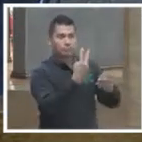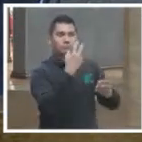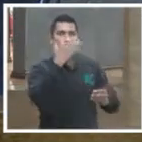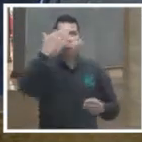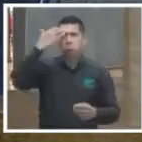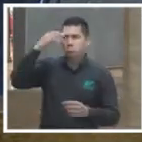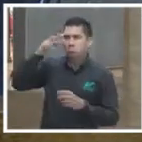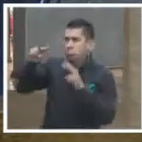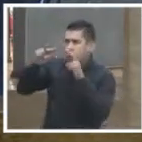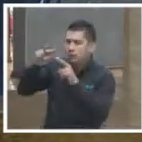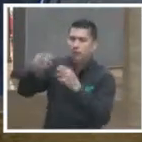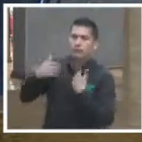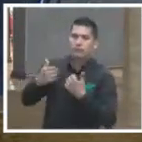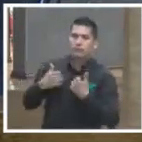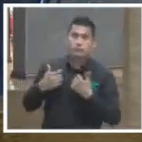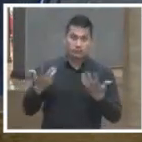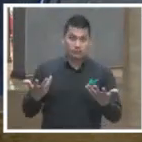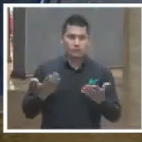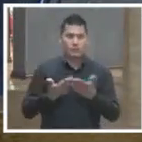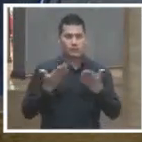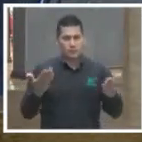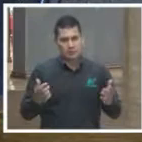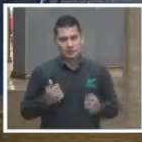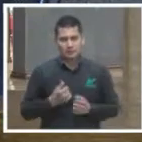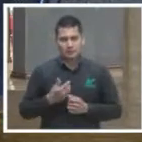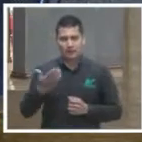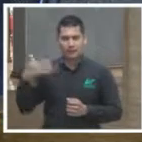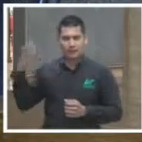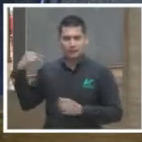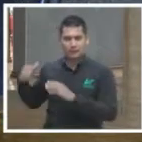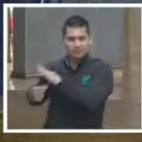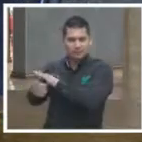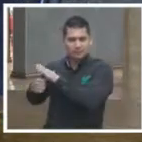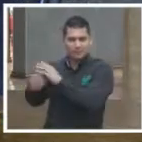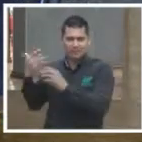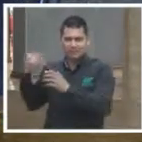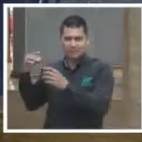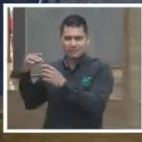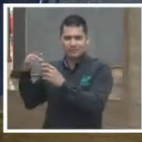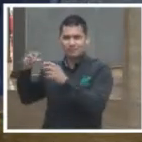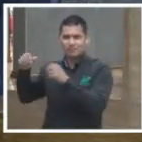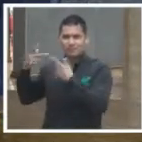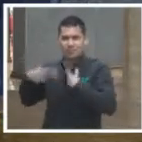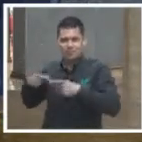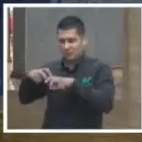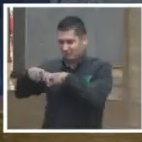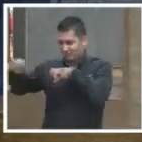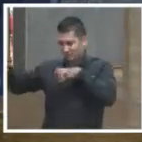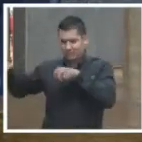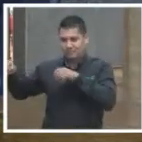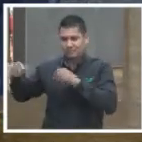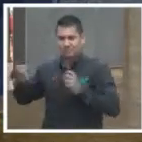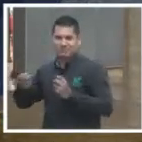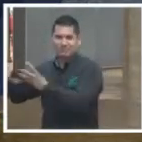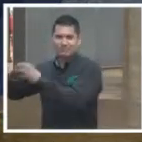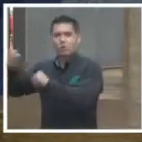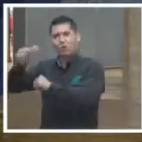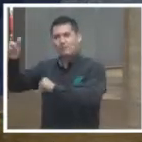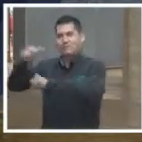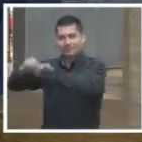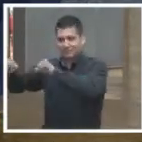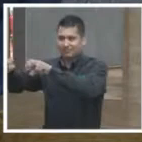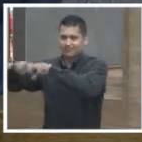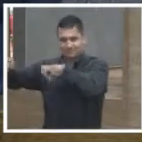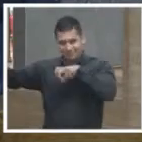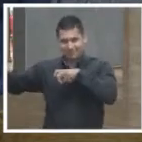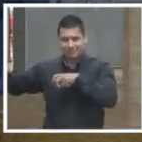seguir el hilo de algunas de las mesas, por lo veros lo que me tocó escuchar, esto lo había dicho hace como un año precisamente, otra vez,